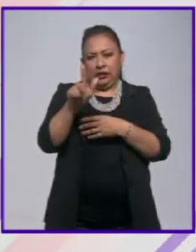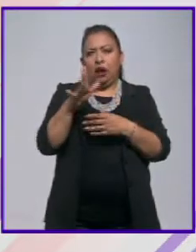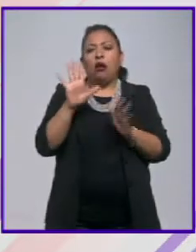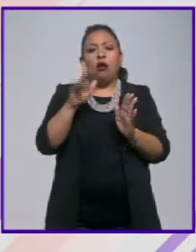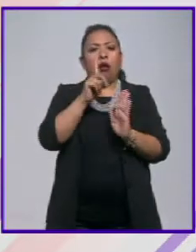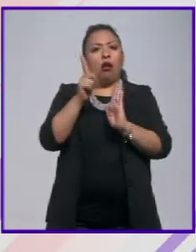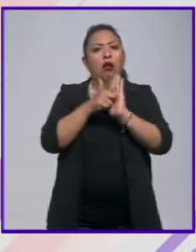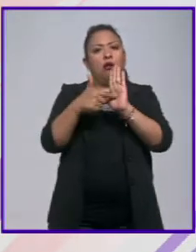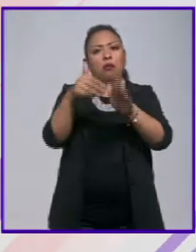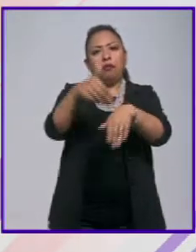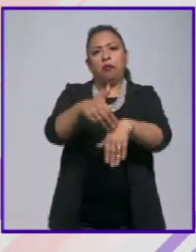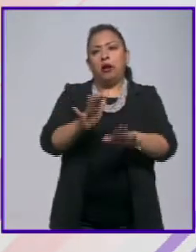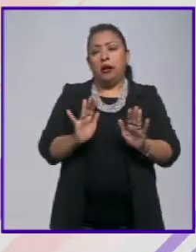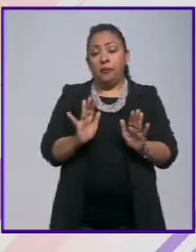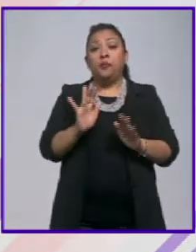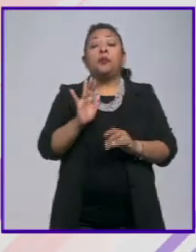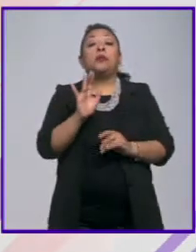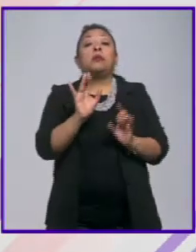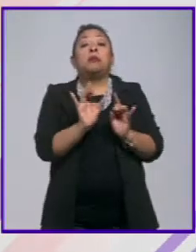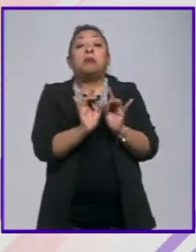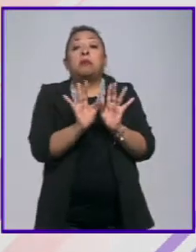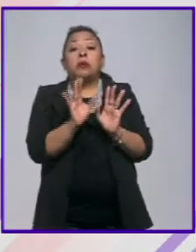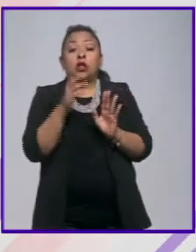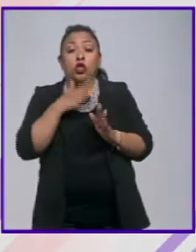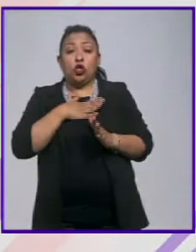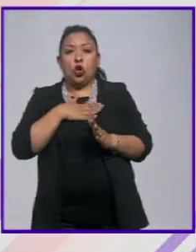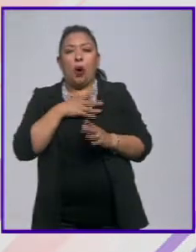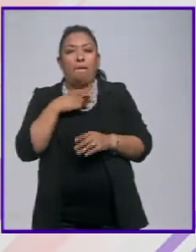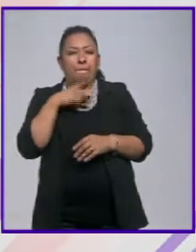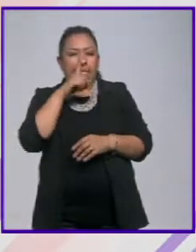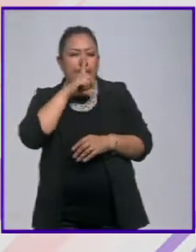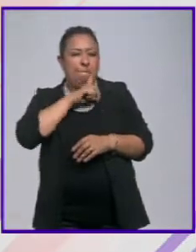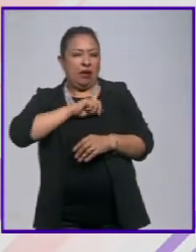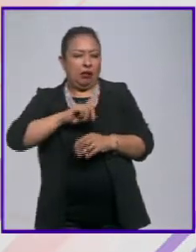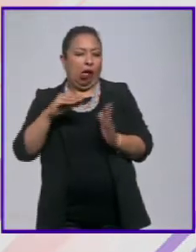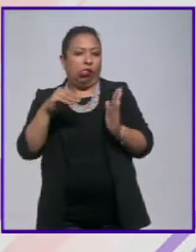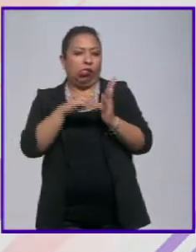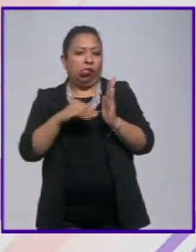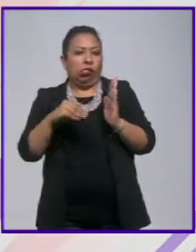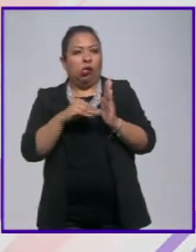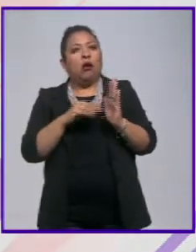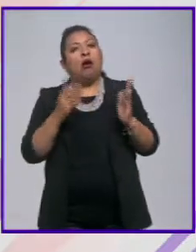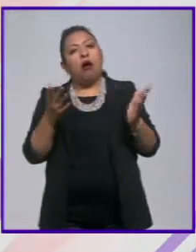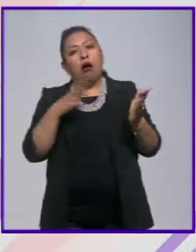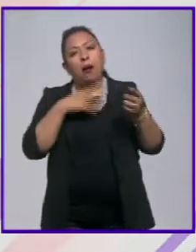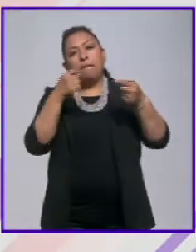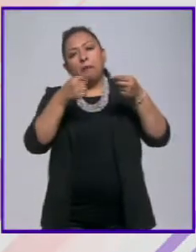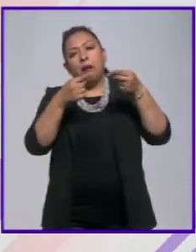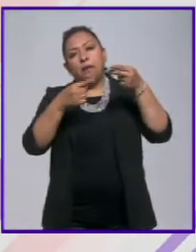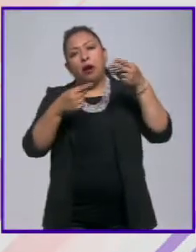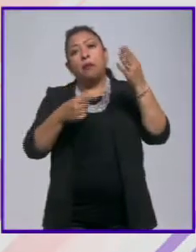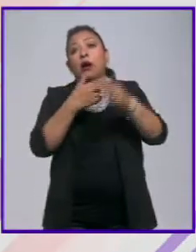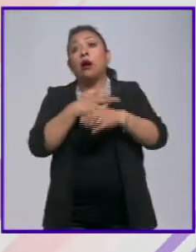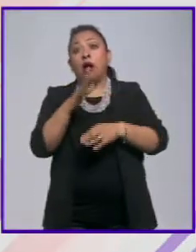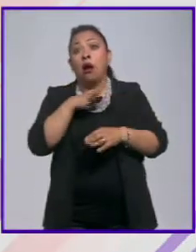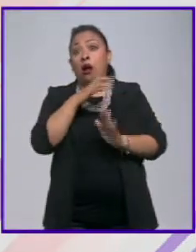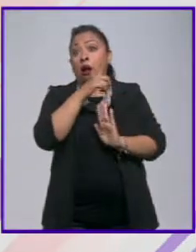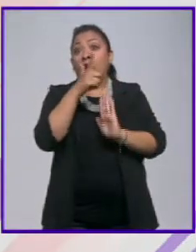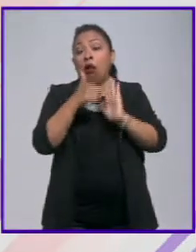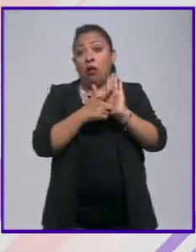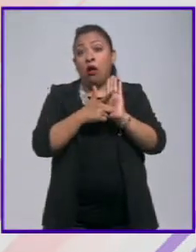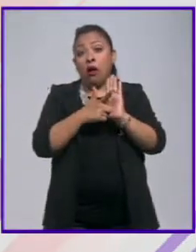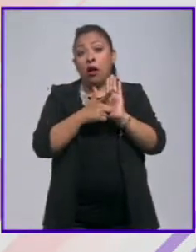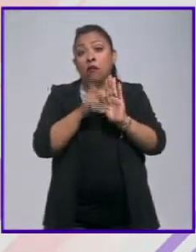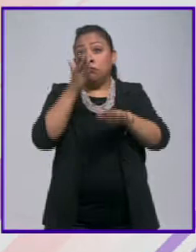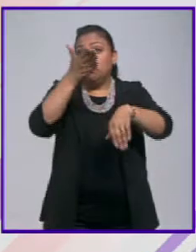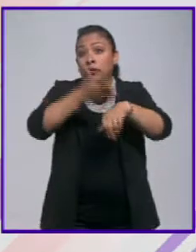aplican la ley en dado caso que el contribuyente mienta pues entonces hay una serie de mecanismos penales para